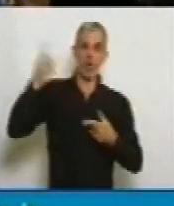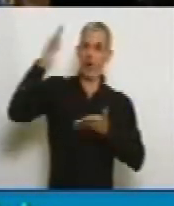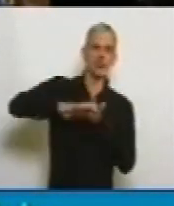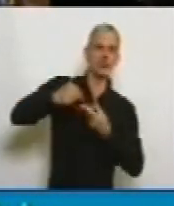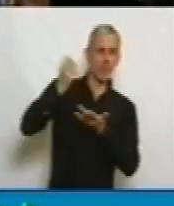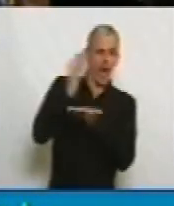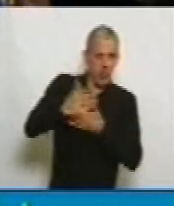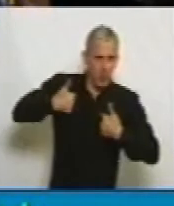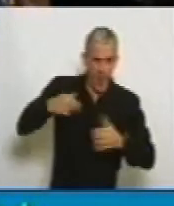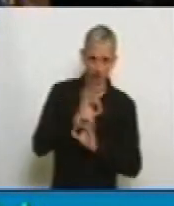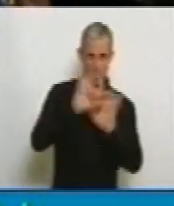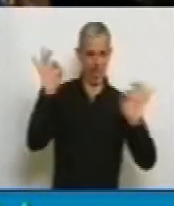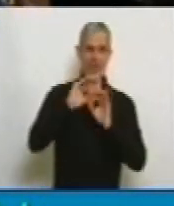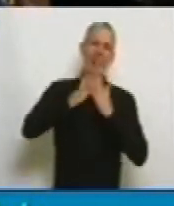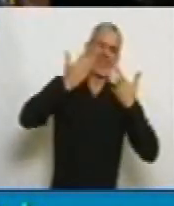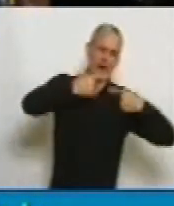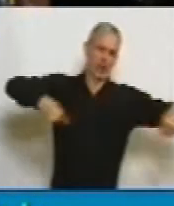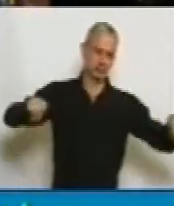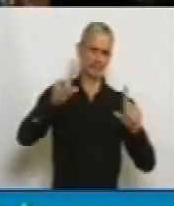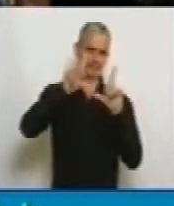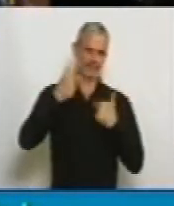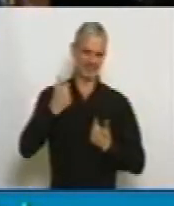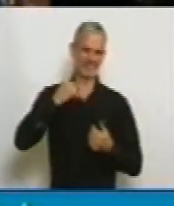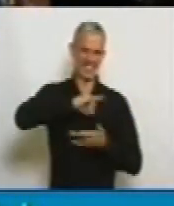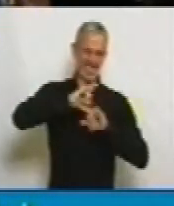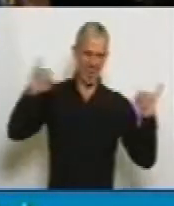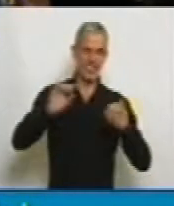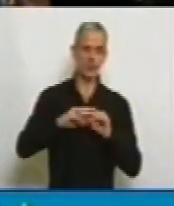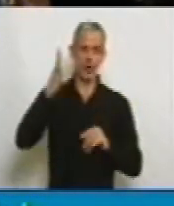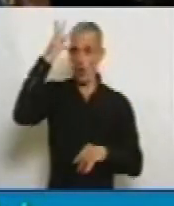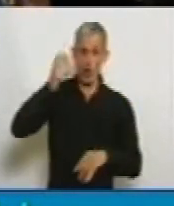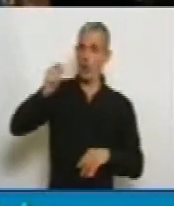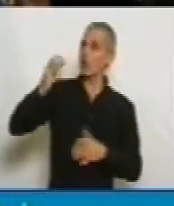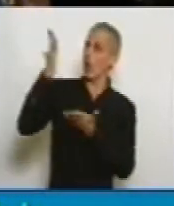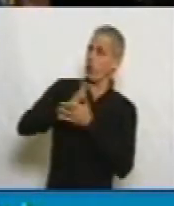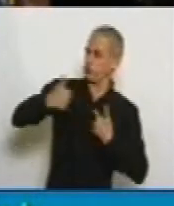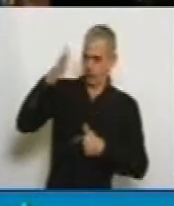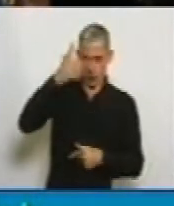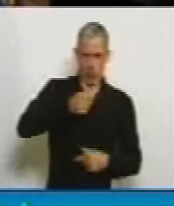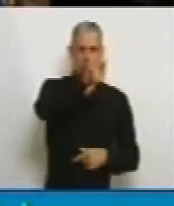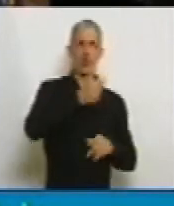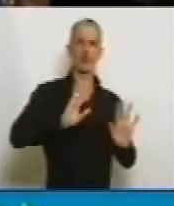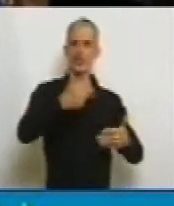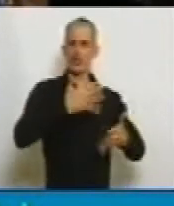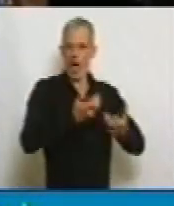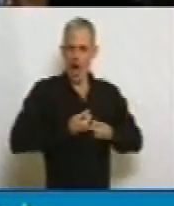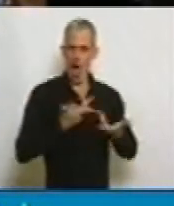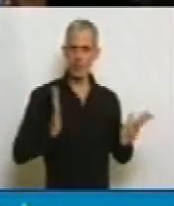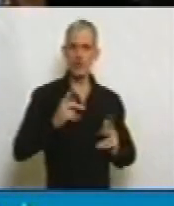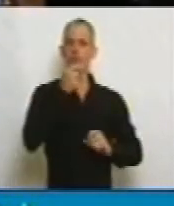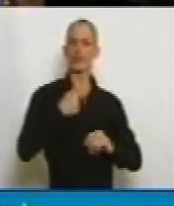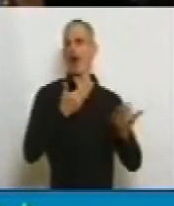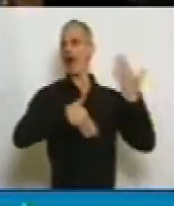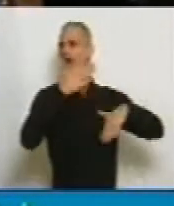sancionatoria y recurriendo a la justicia y a todo tipo de argucias como